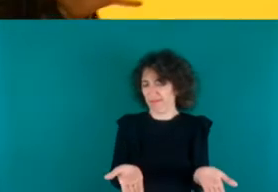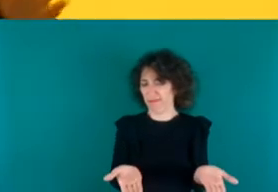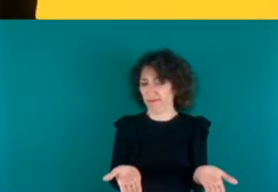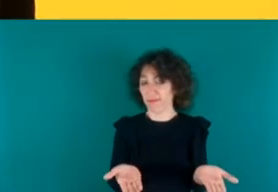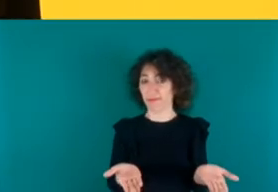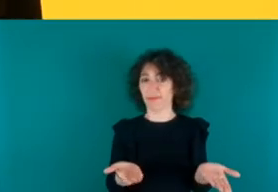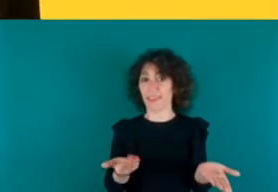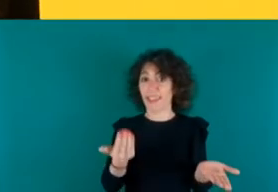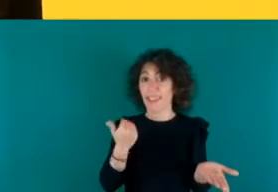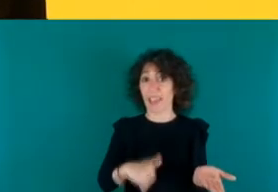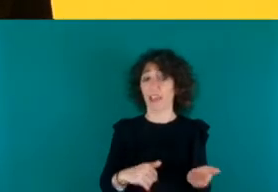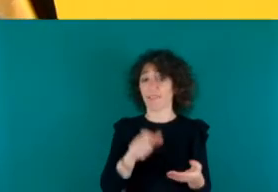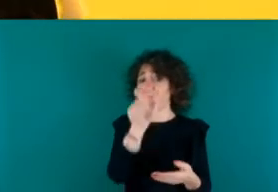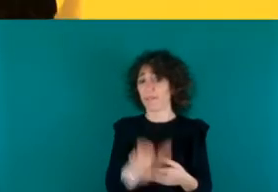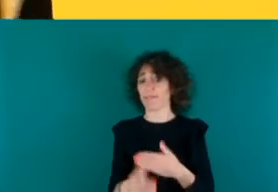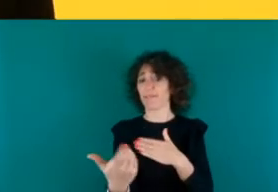base de que nos vienen a mentir,